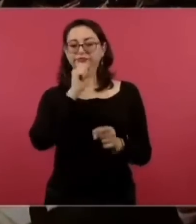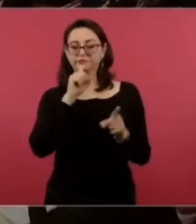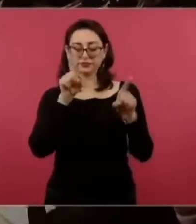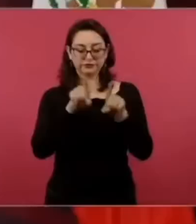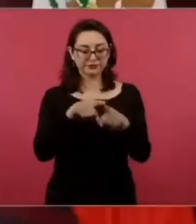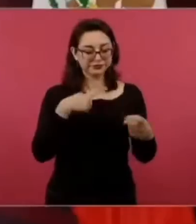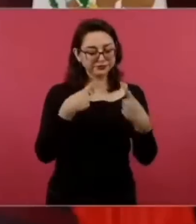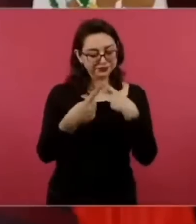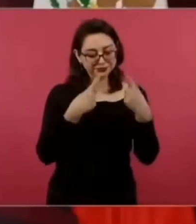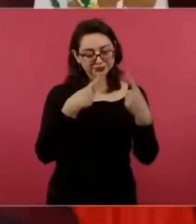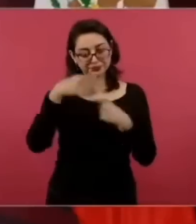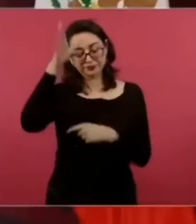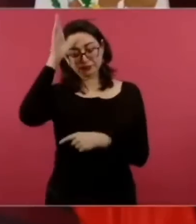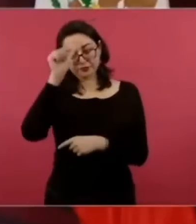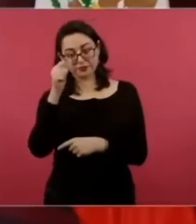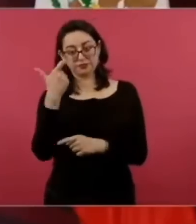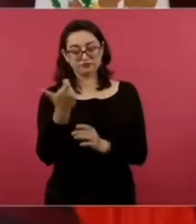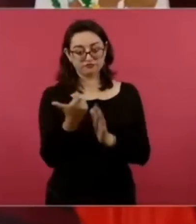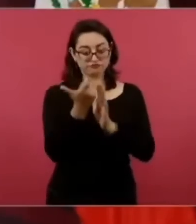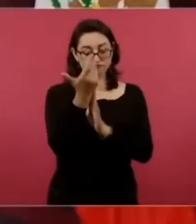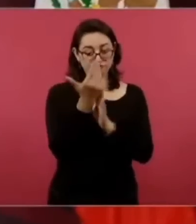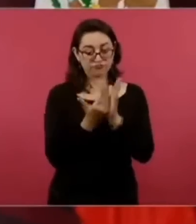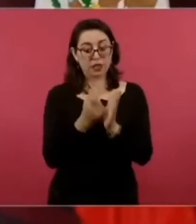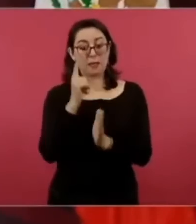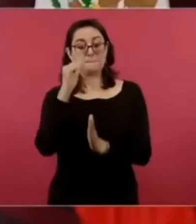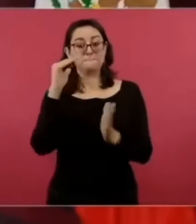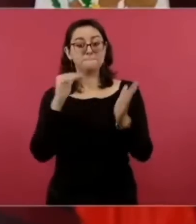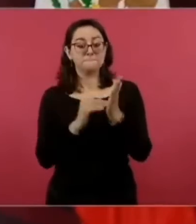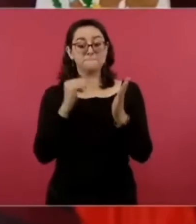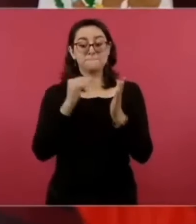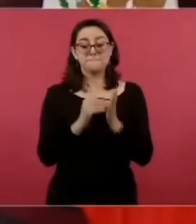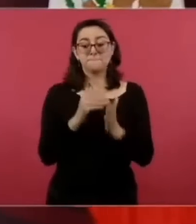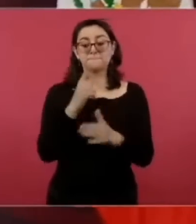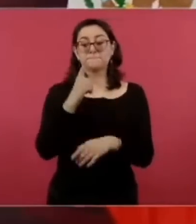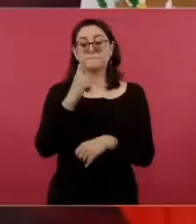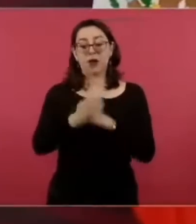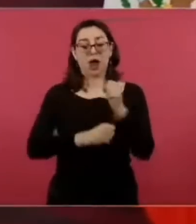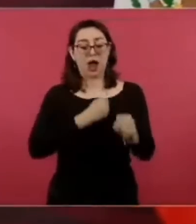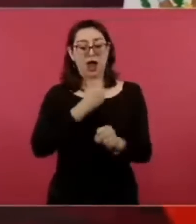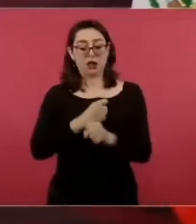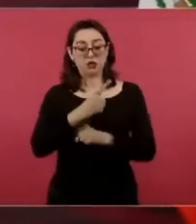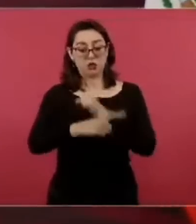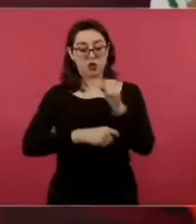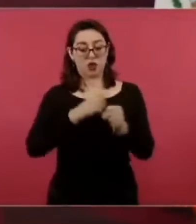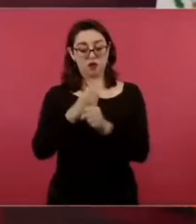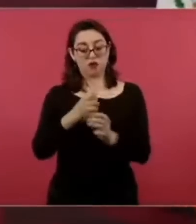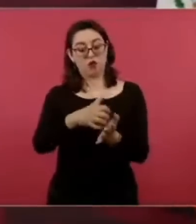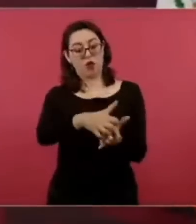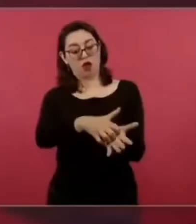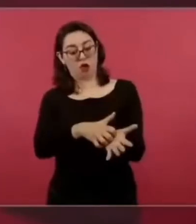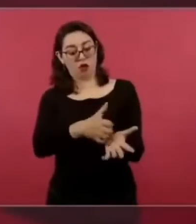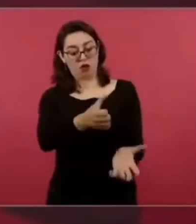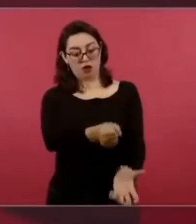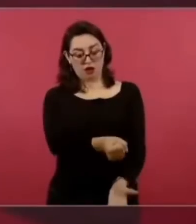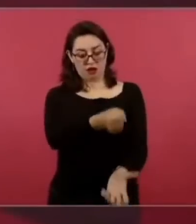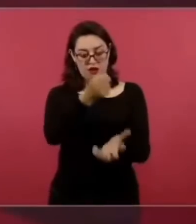es el que estamos invirtiendo se los estamos entregando a los gobiernos municipales de la montaña de Guerrero